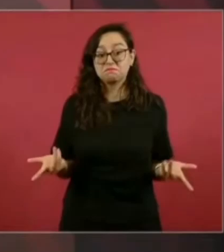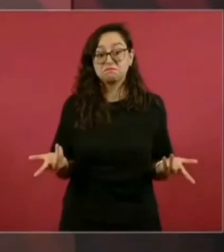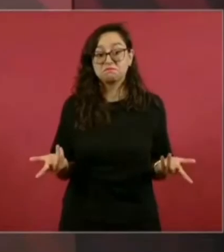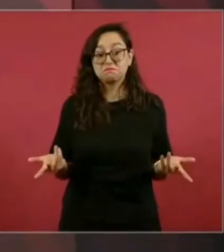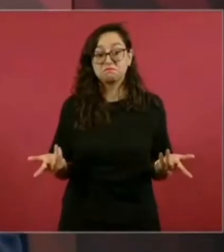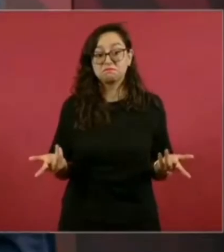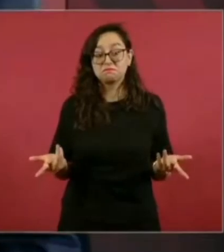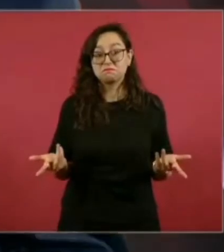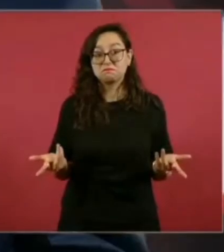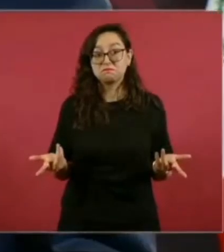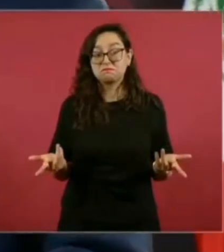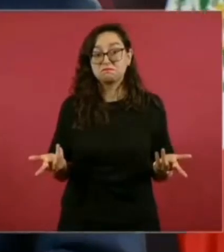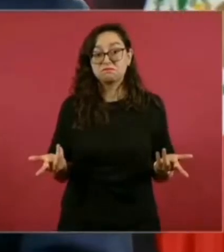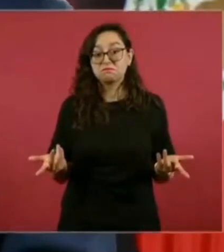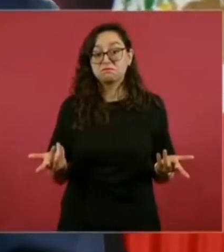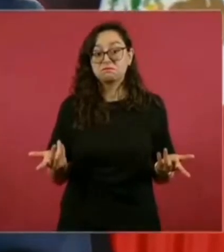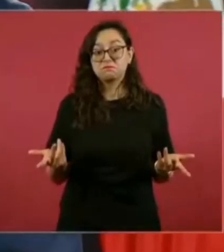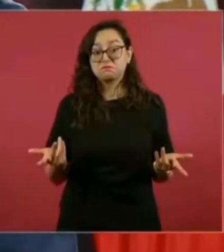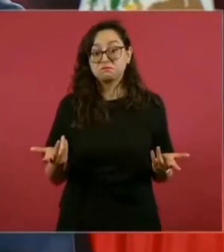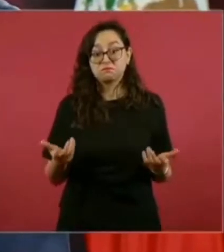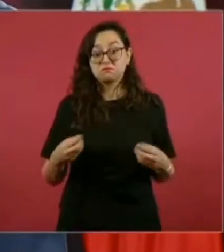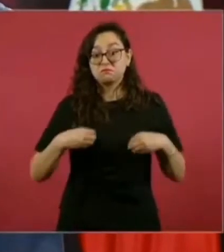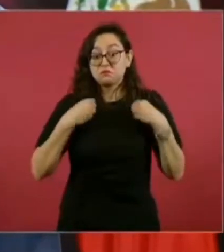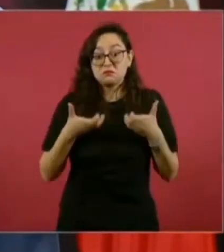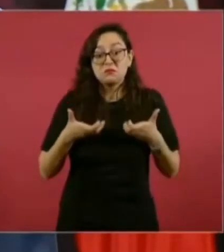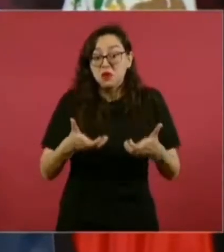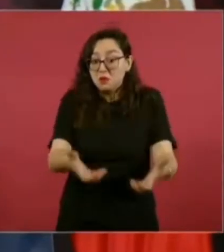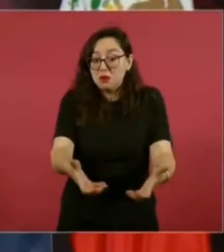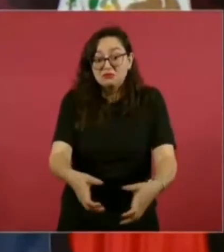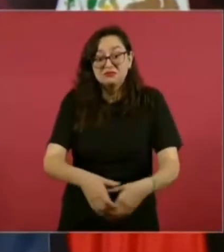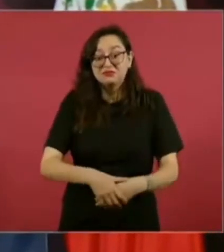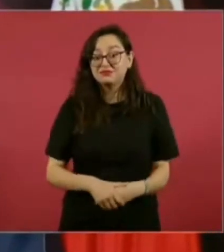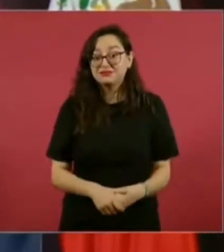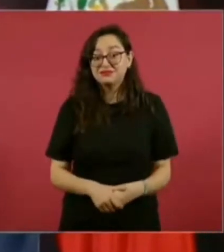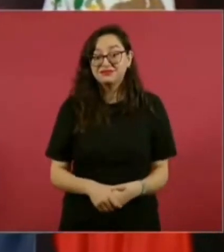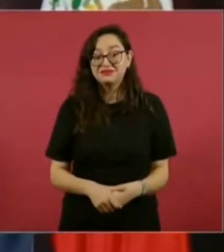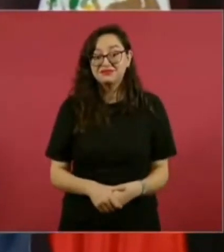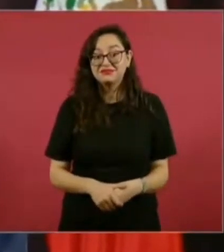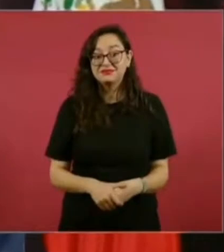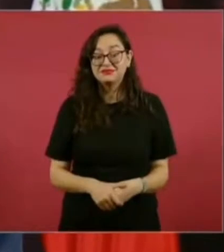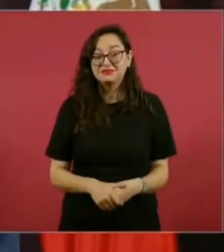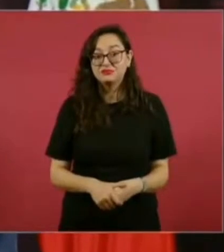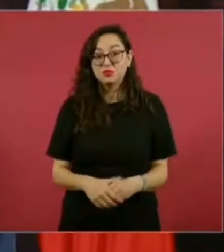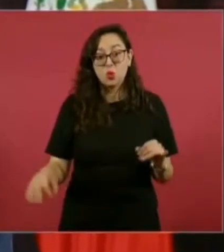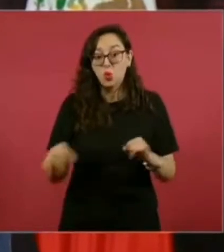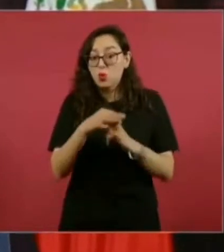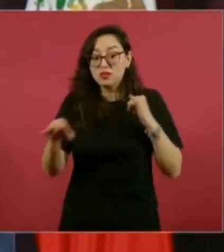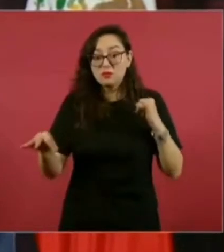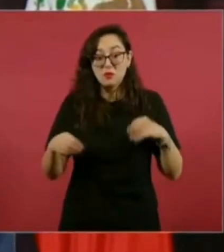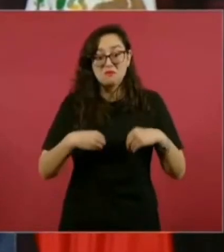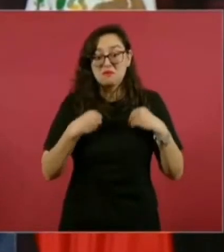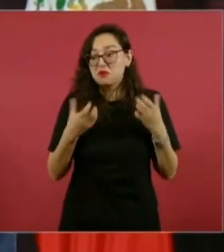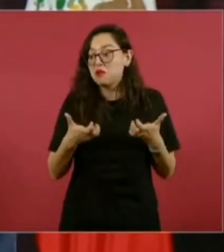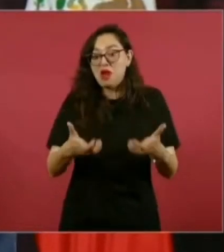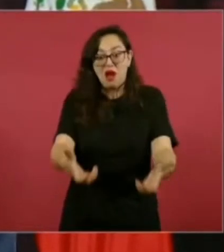en un hombre al final de su esposa por